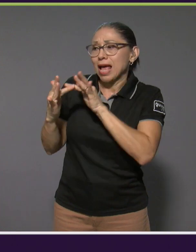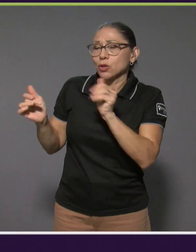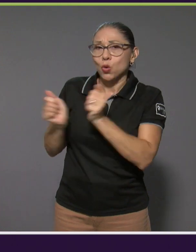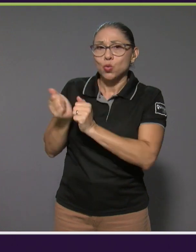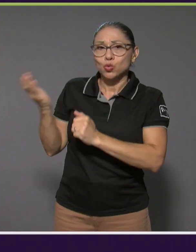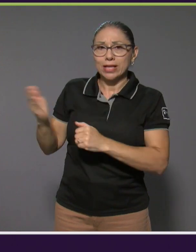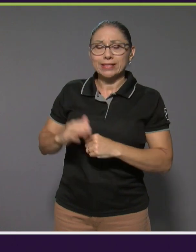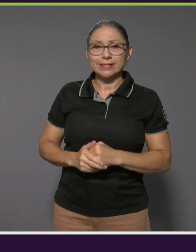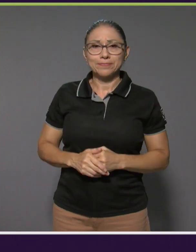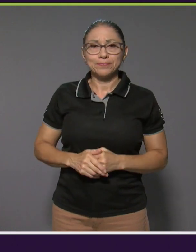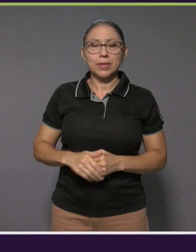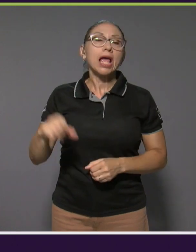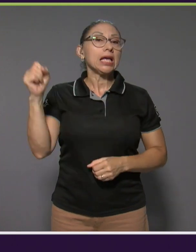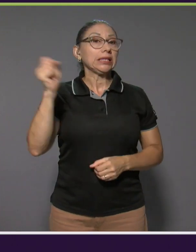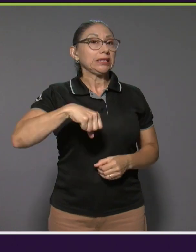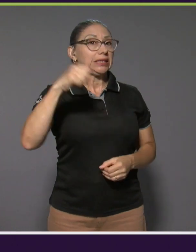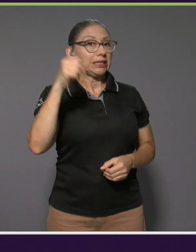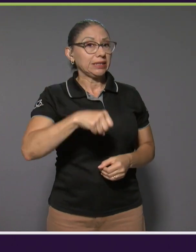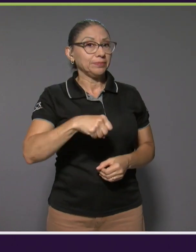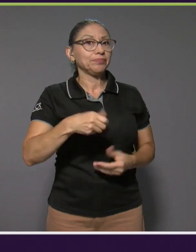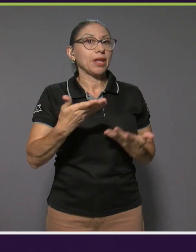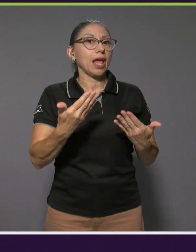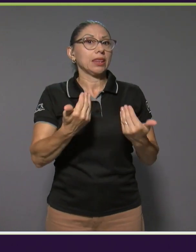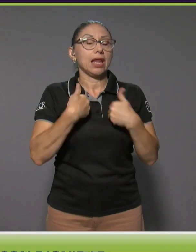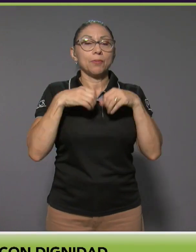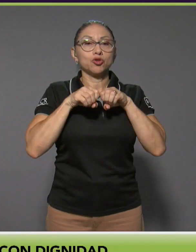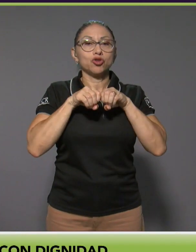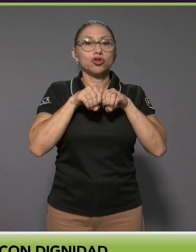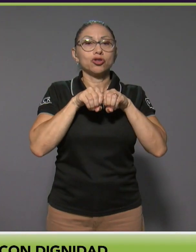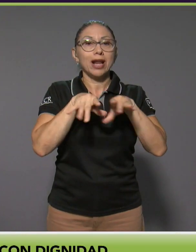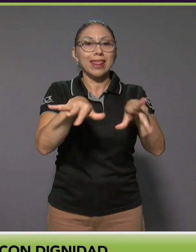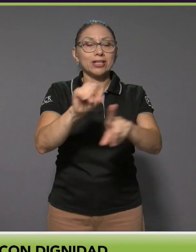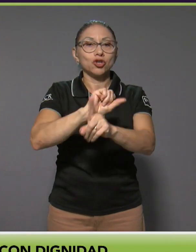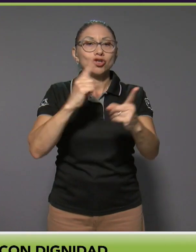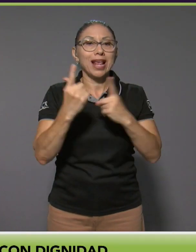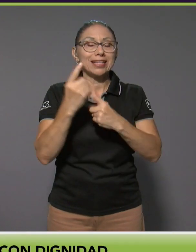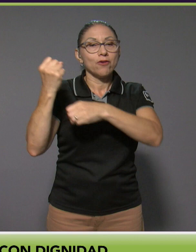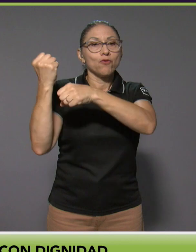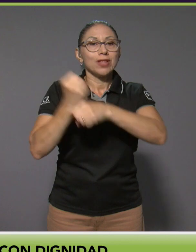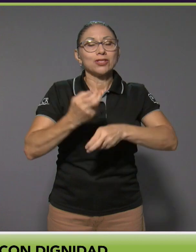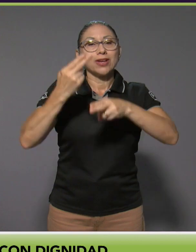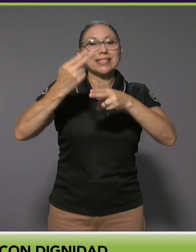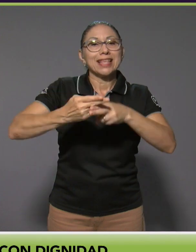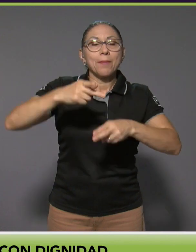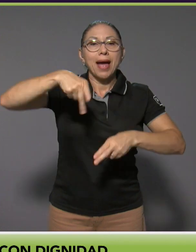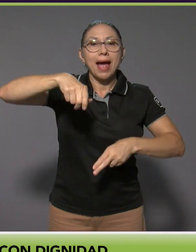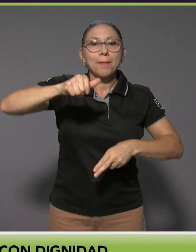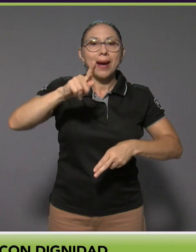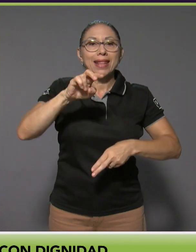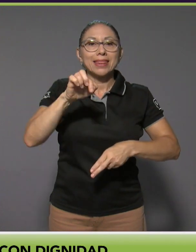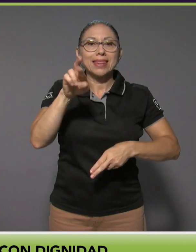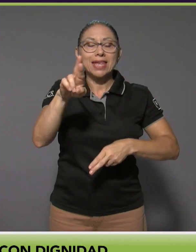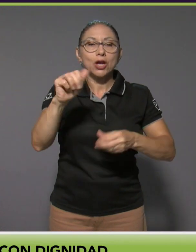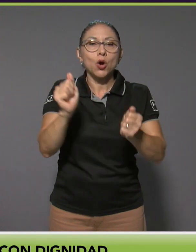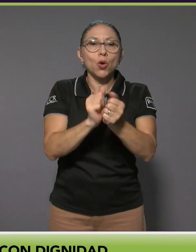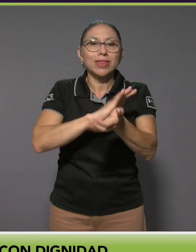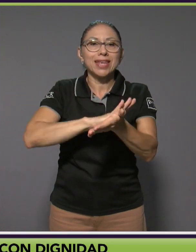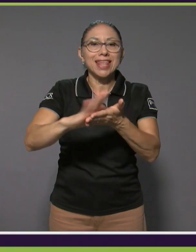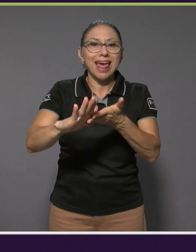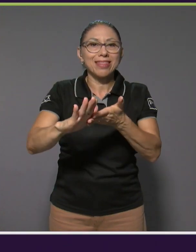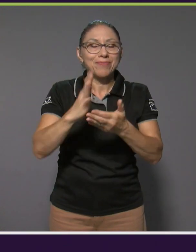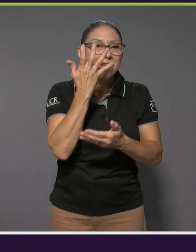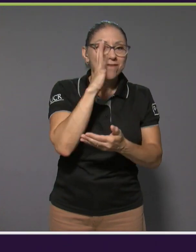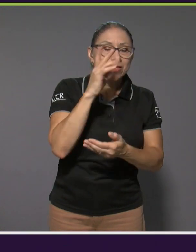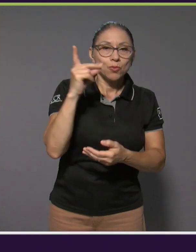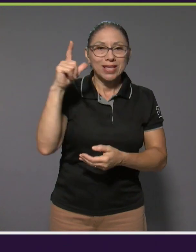Sí, ahí tenemos las redes sociales de la Fundación Partir con Dignidad. Estamos así en Facebook, tanto en Instagram, tenemos